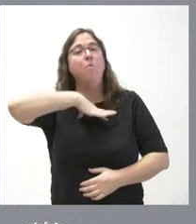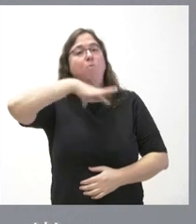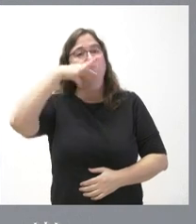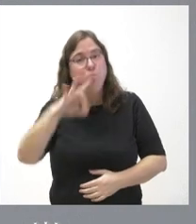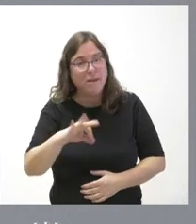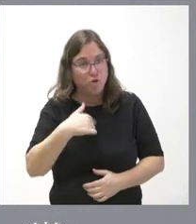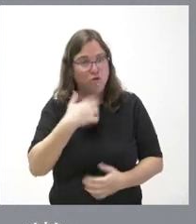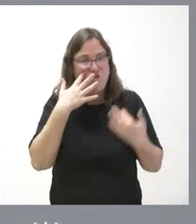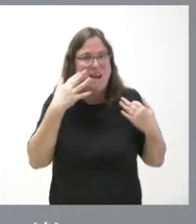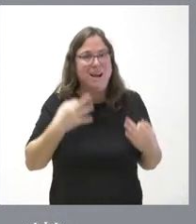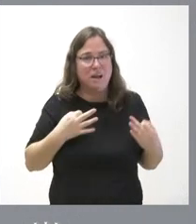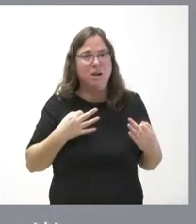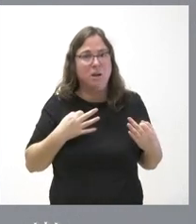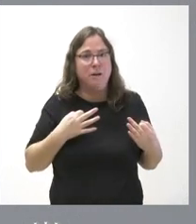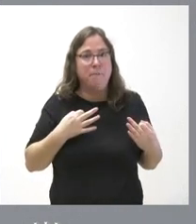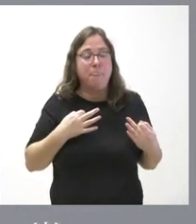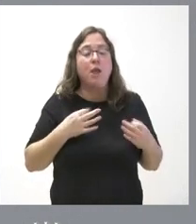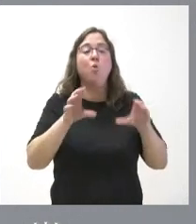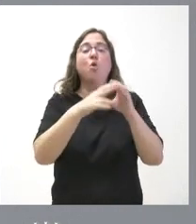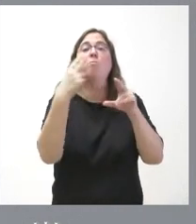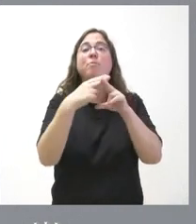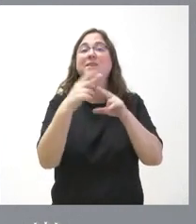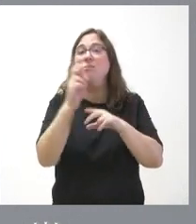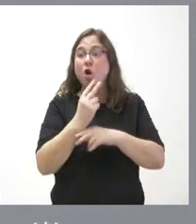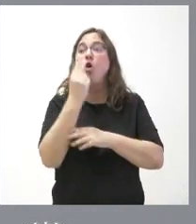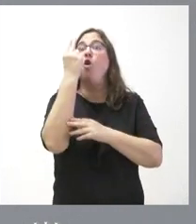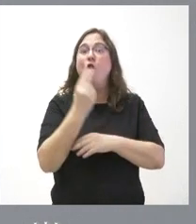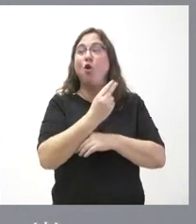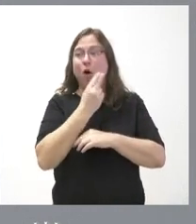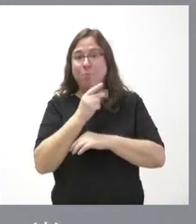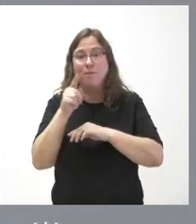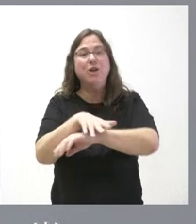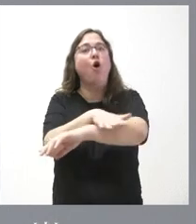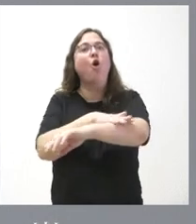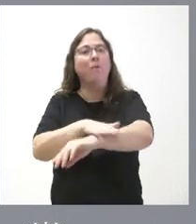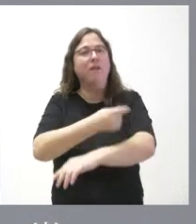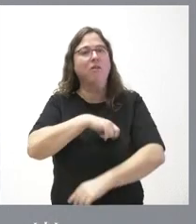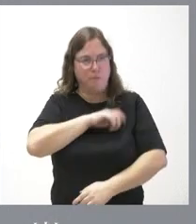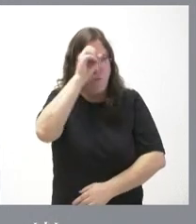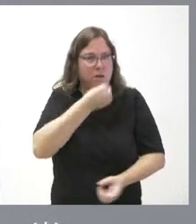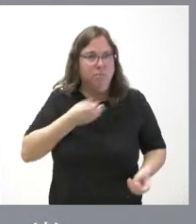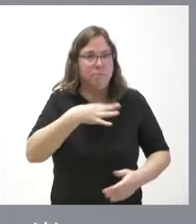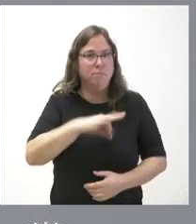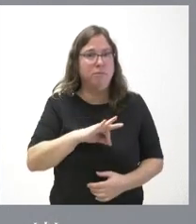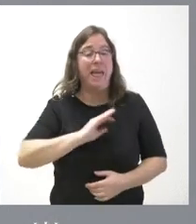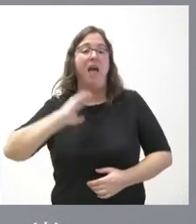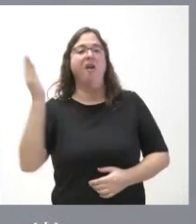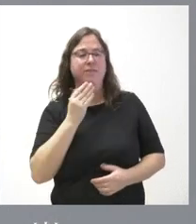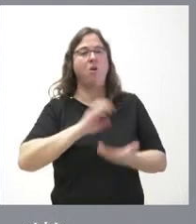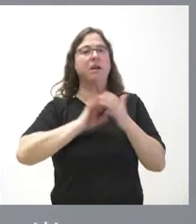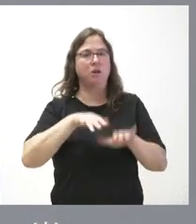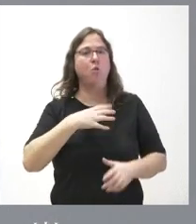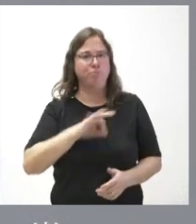que no opinan dos partidos políticos, sino que se comprometen a hacer desde el gobierno de España y que va a tener efectos para Castilla y León.